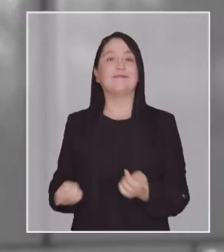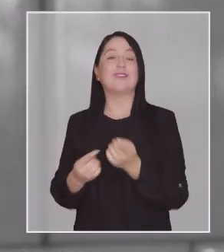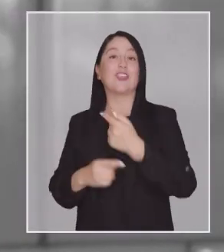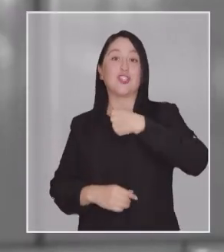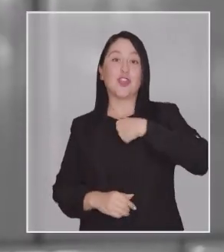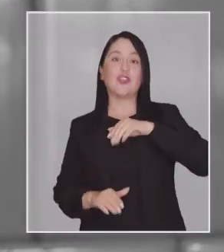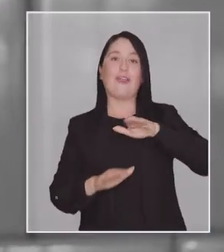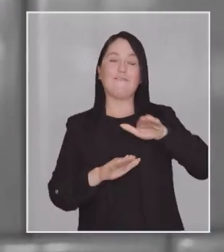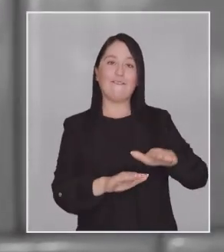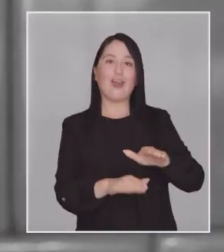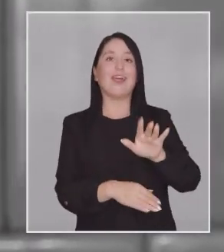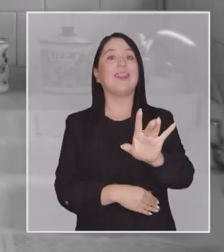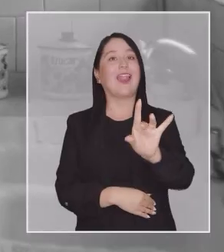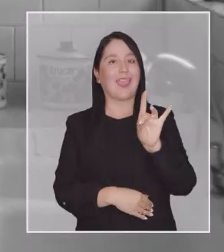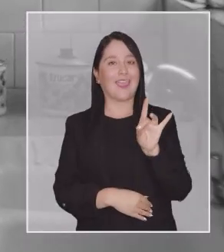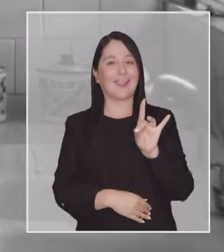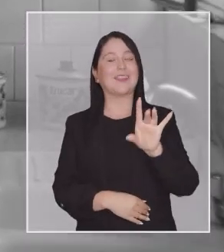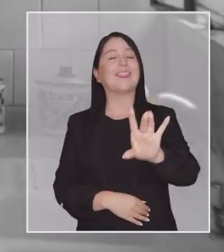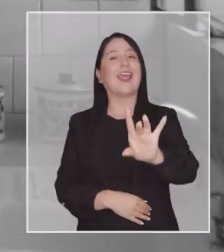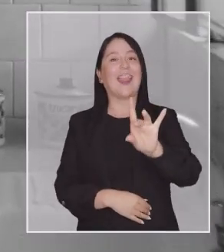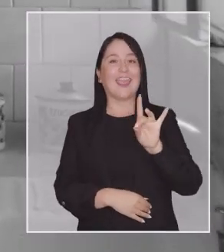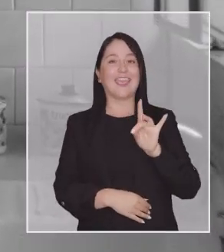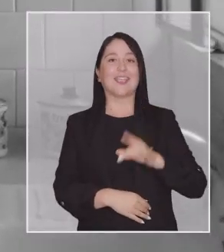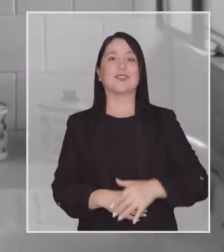Yo estoy a favor de elegir. De elegir.